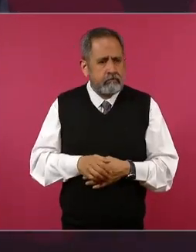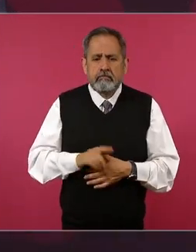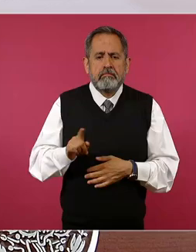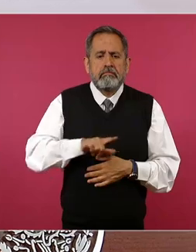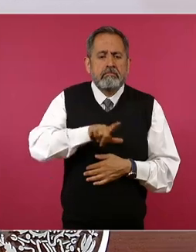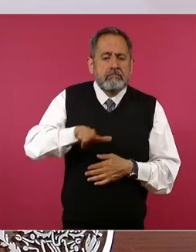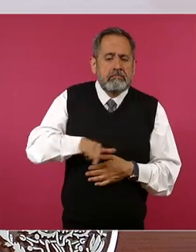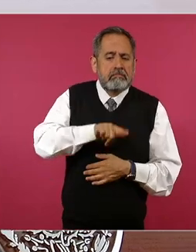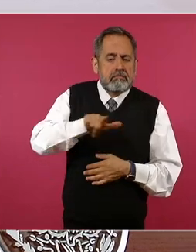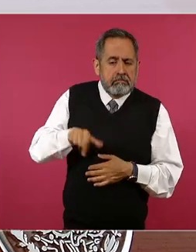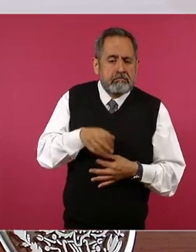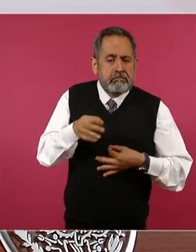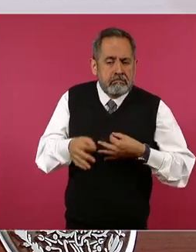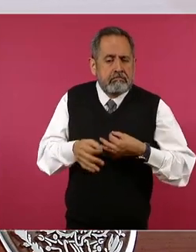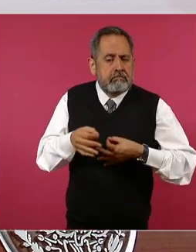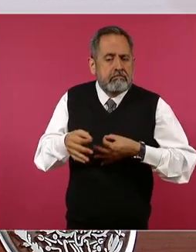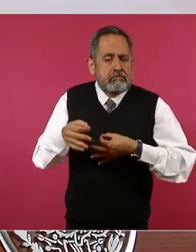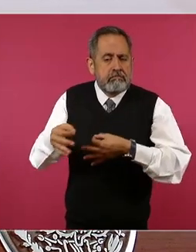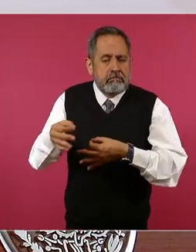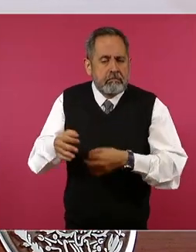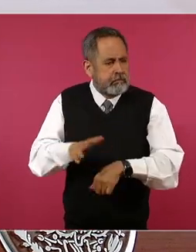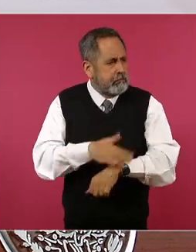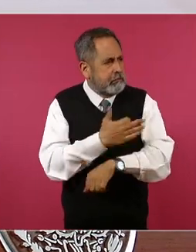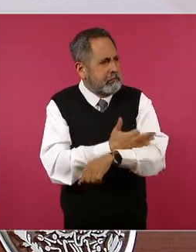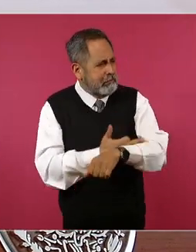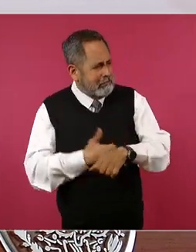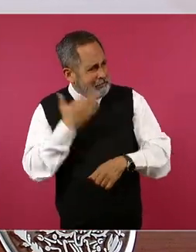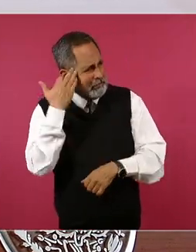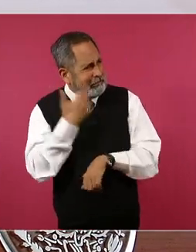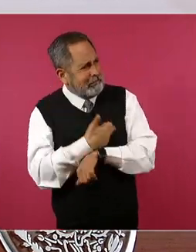tanto? ¿Por qué las tácticas dilatorias?